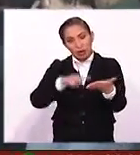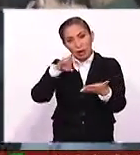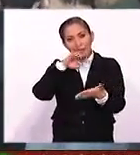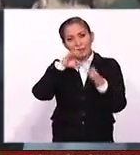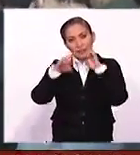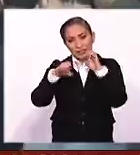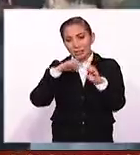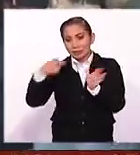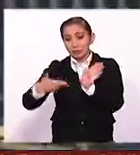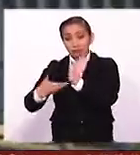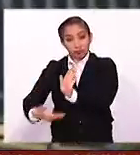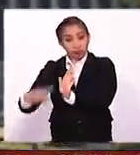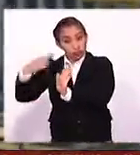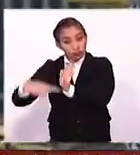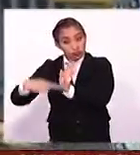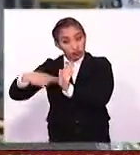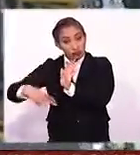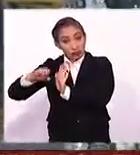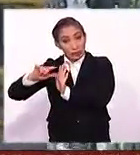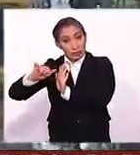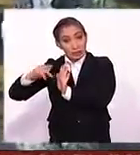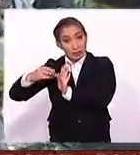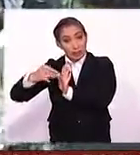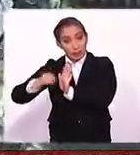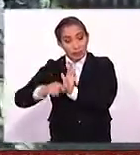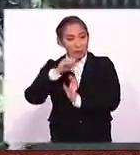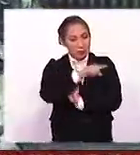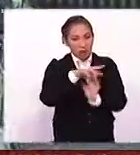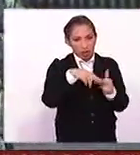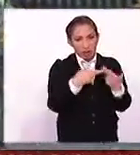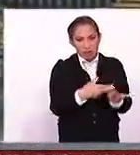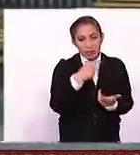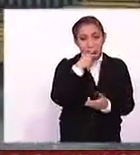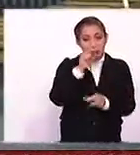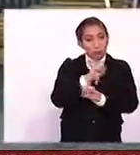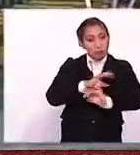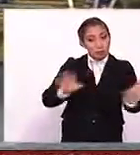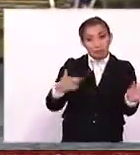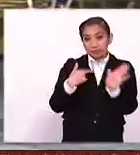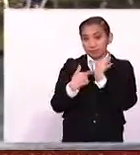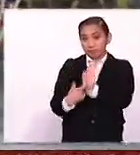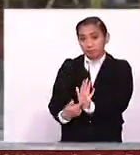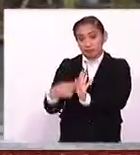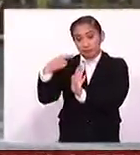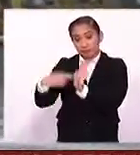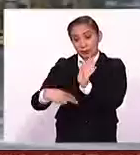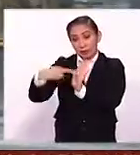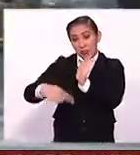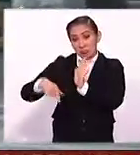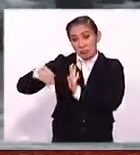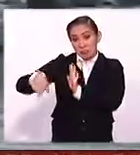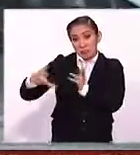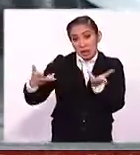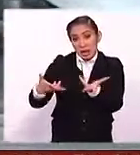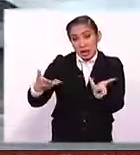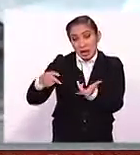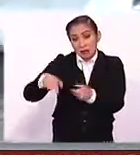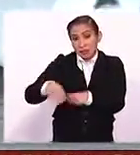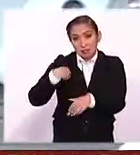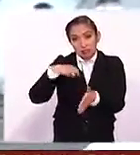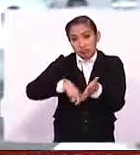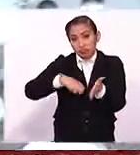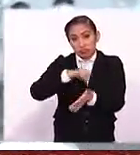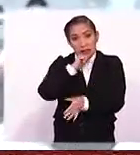entrevista, en este caso Joaquín Guzmán, lo era el Chapo, y la propia revista aclara que se sometió ese texto para su revisión y que no se le